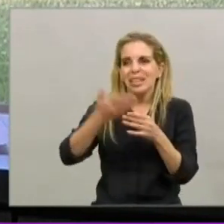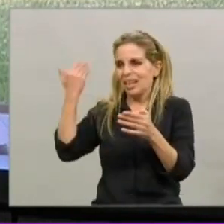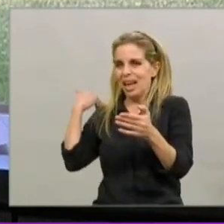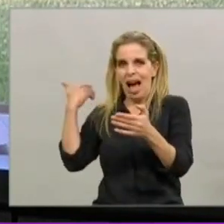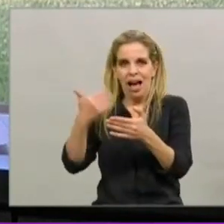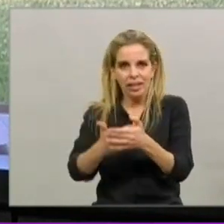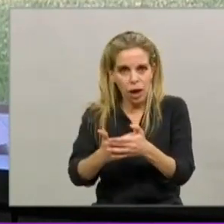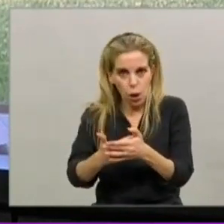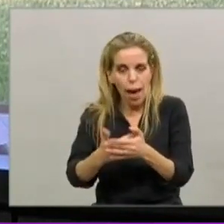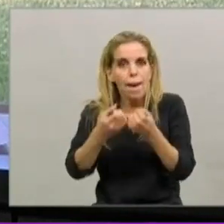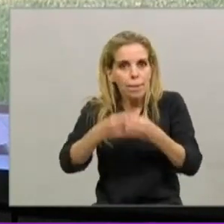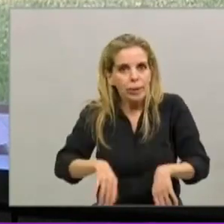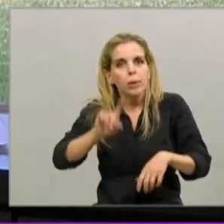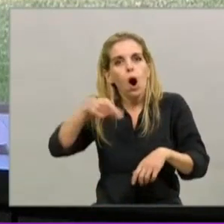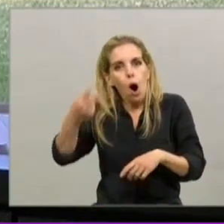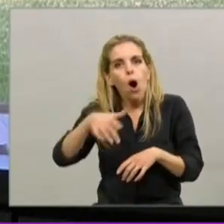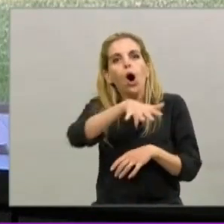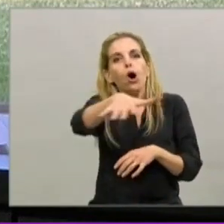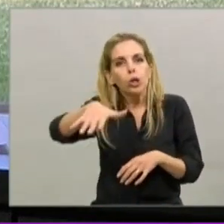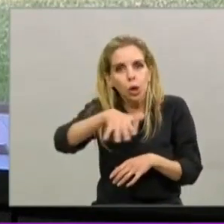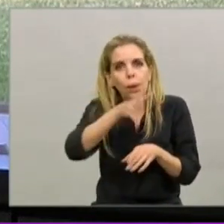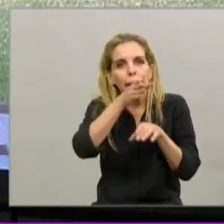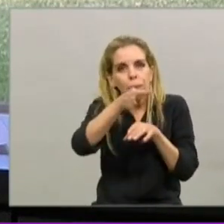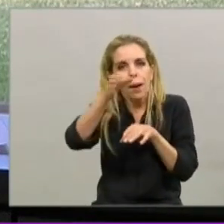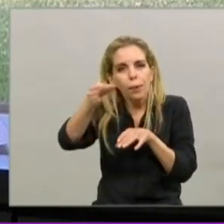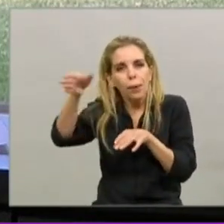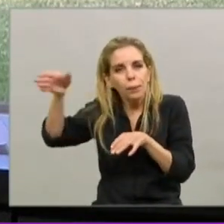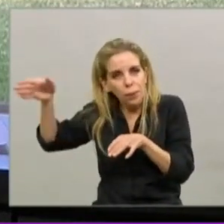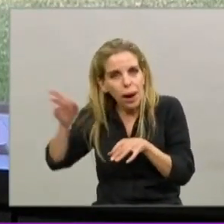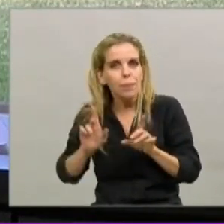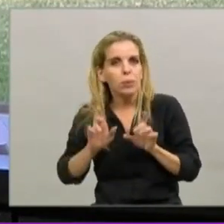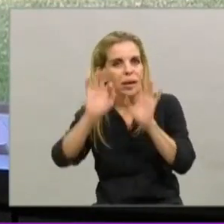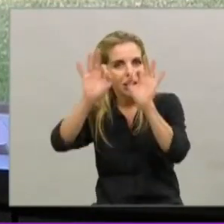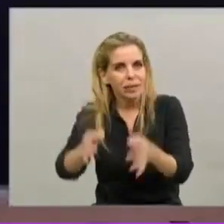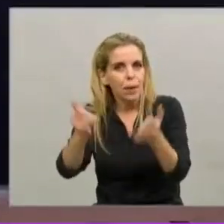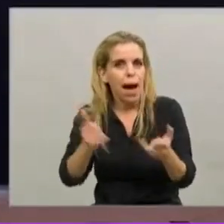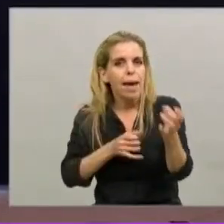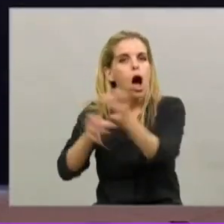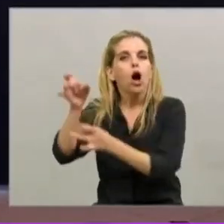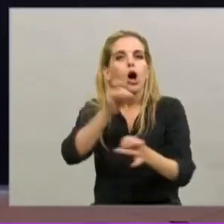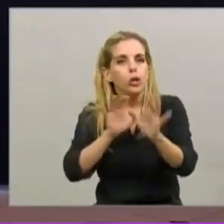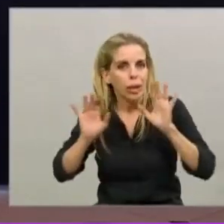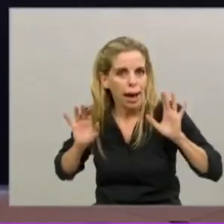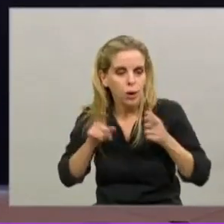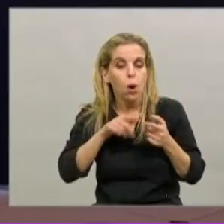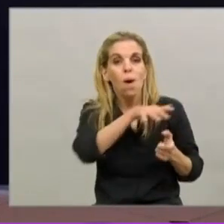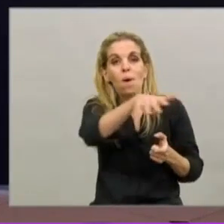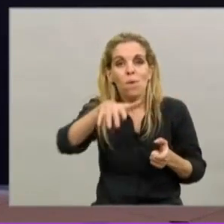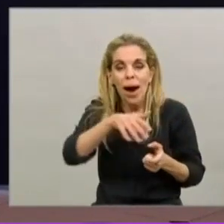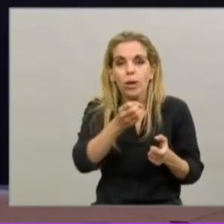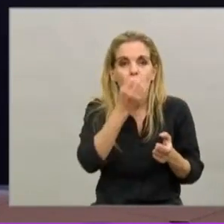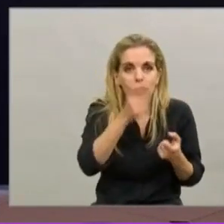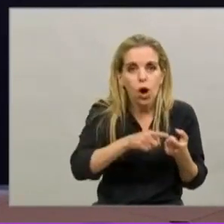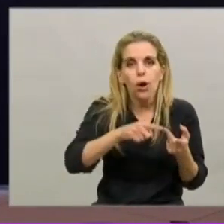empezamos a hacerlo en los barrios de la ciudad, empezando por aquellos que tenían mayor nivel de contagio. Ya estamos en Balvanera, en